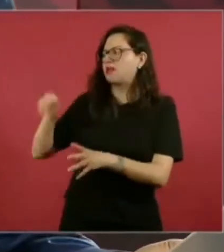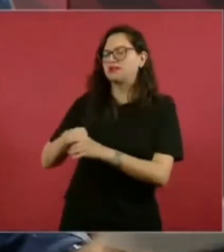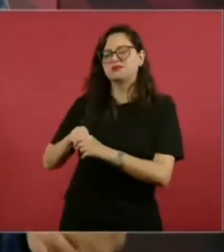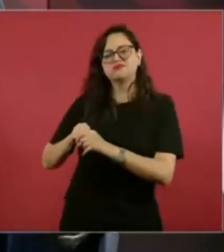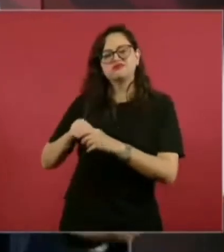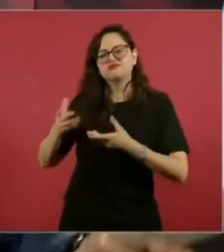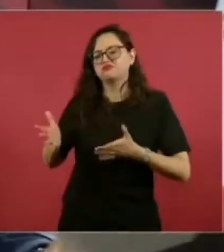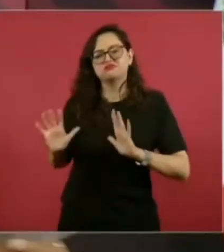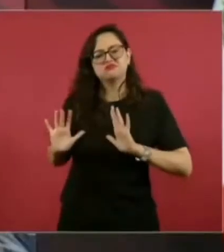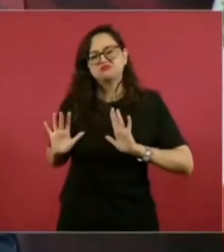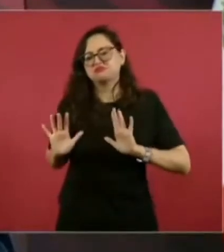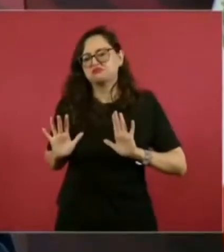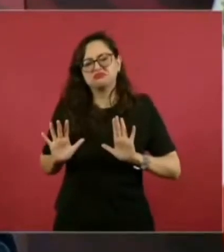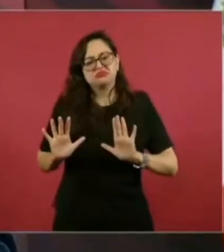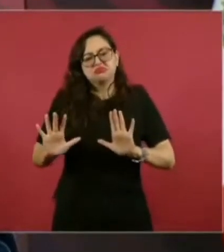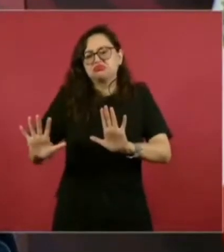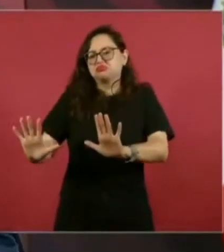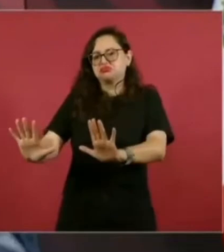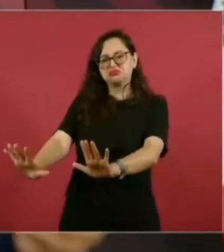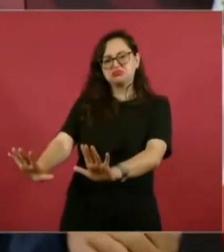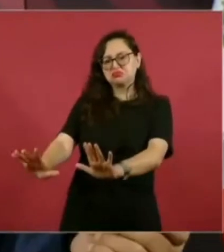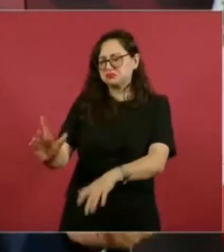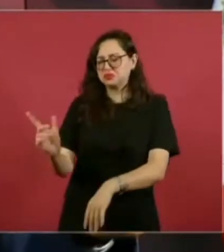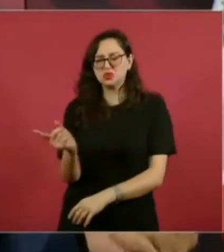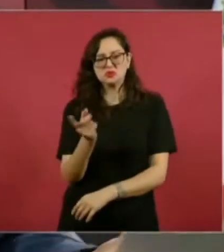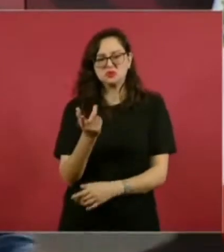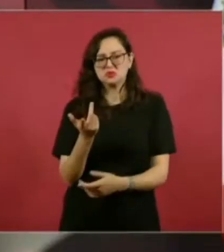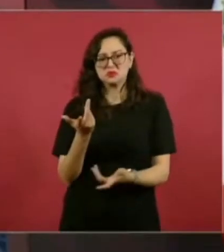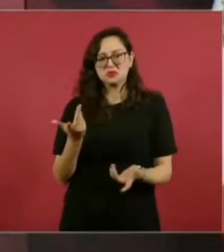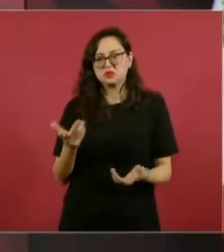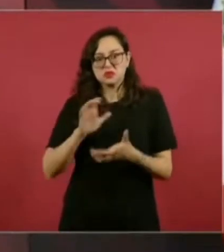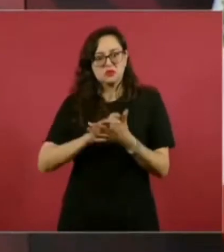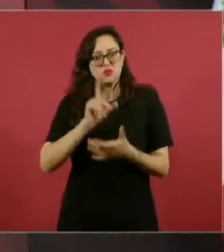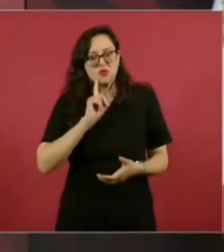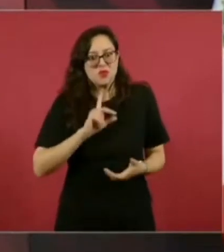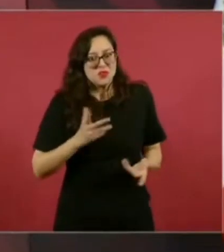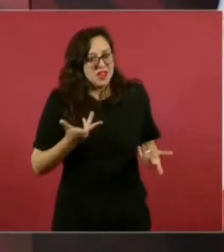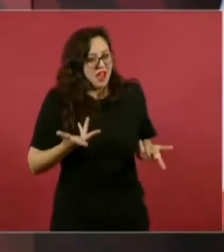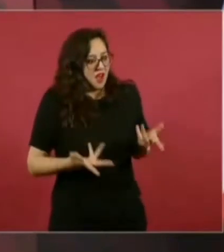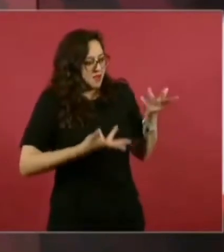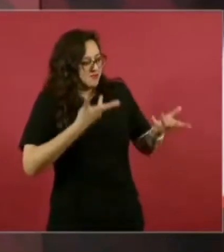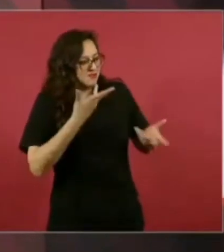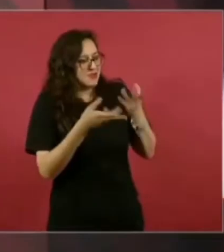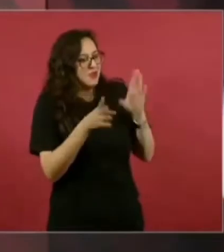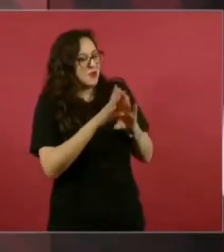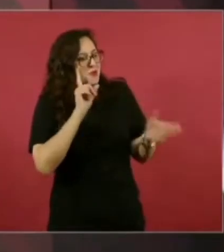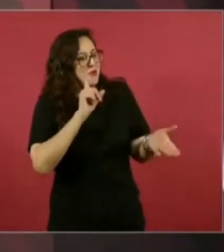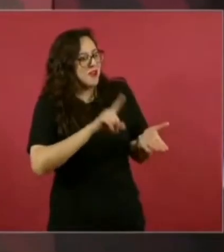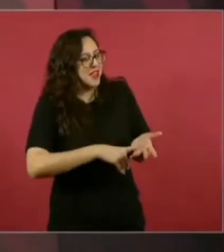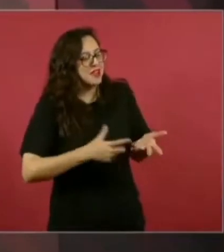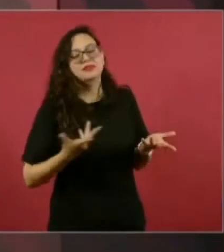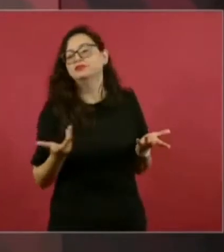quedarse sin nada, sin diferencias con su esposa por eso